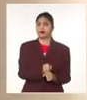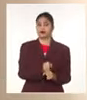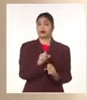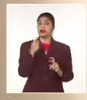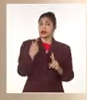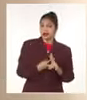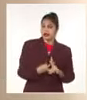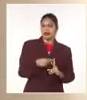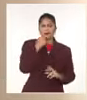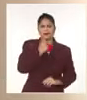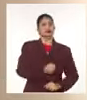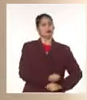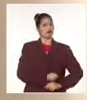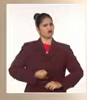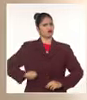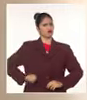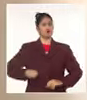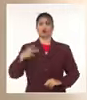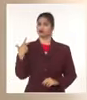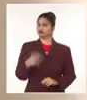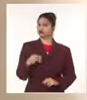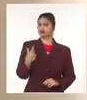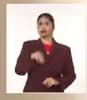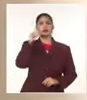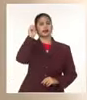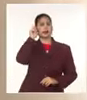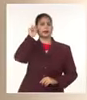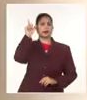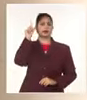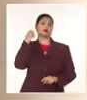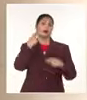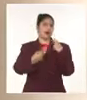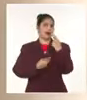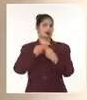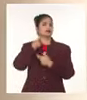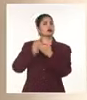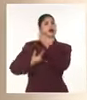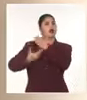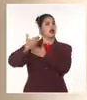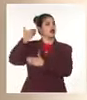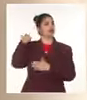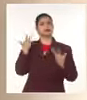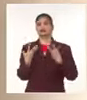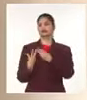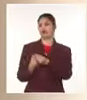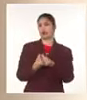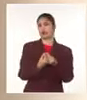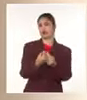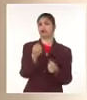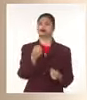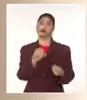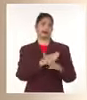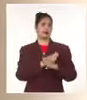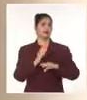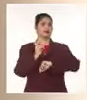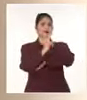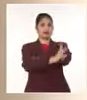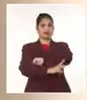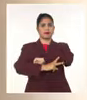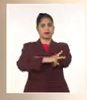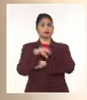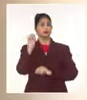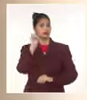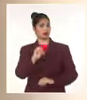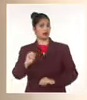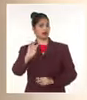una práctica y una experiencia que venimos desarrollando codo a codo y juntos desde CLACSO, desde los centros